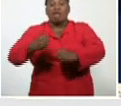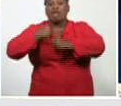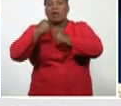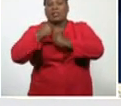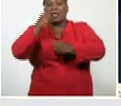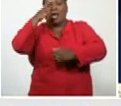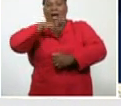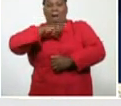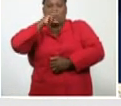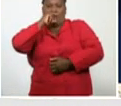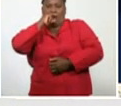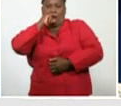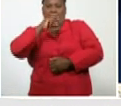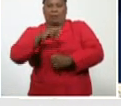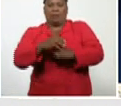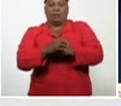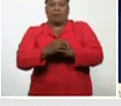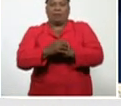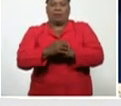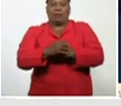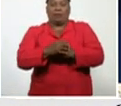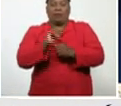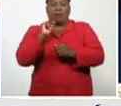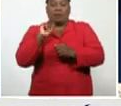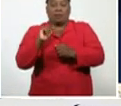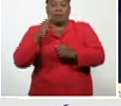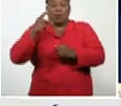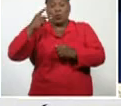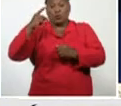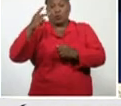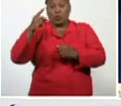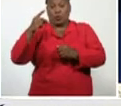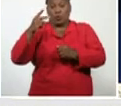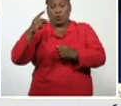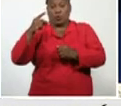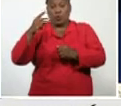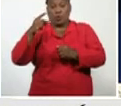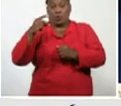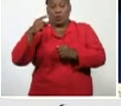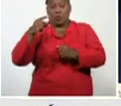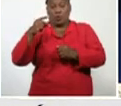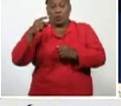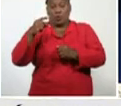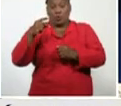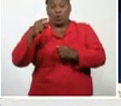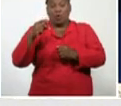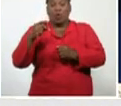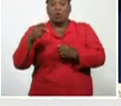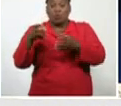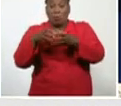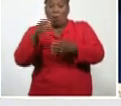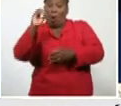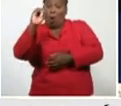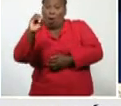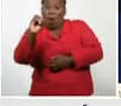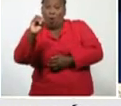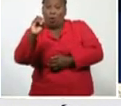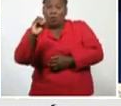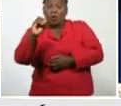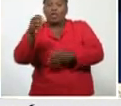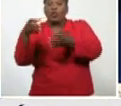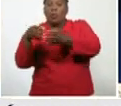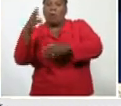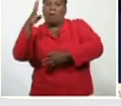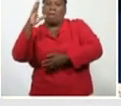esto, en segundo lugar, se encuentran, los tipos, O y B, digo, en segundo lugar,